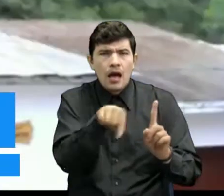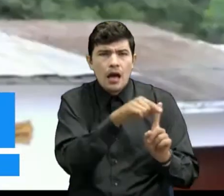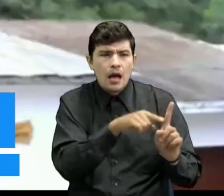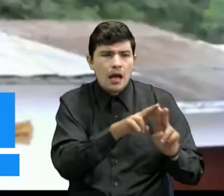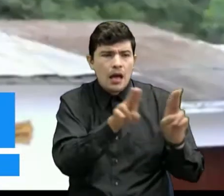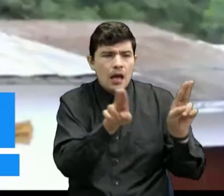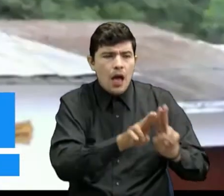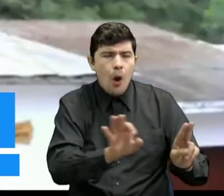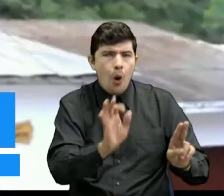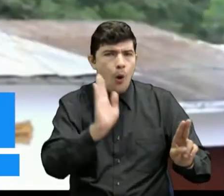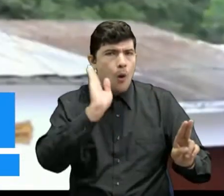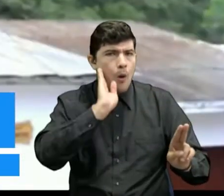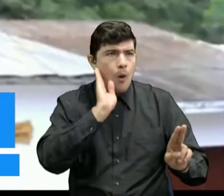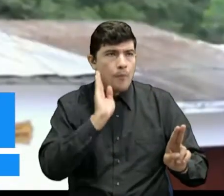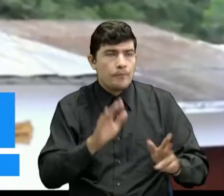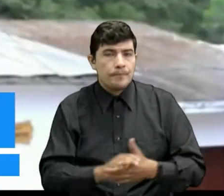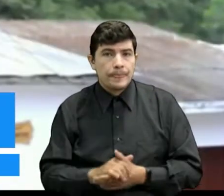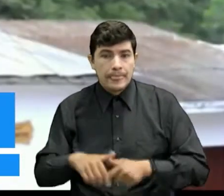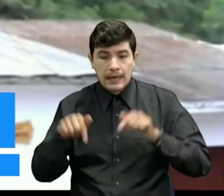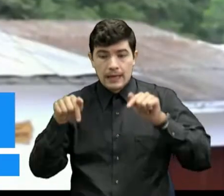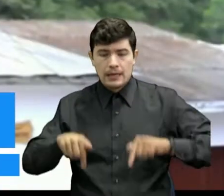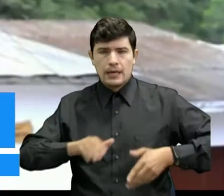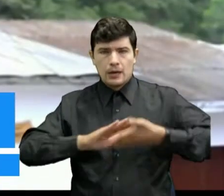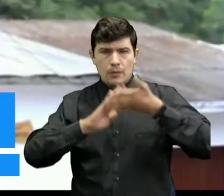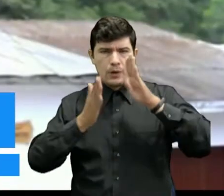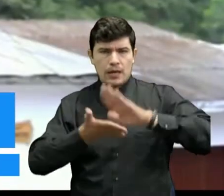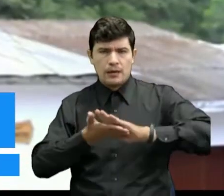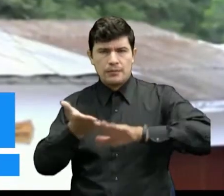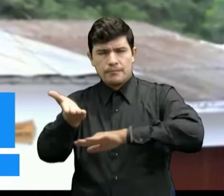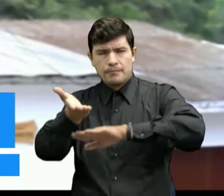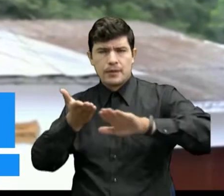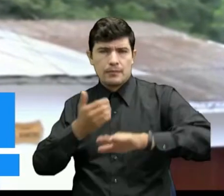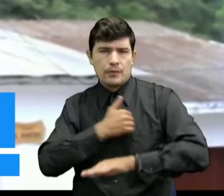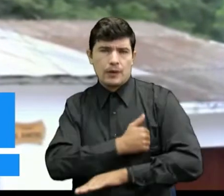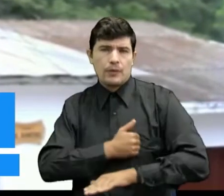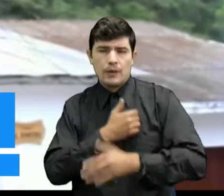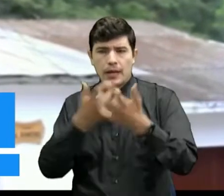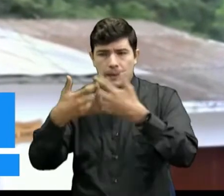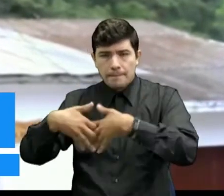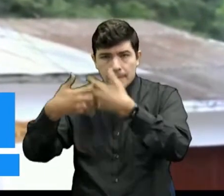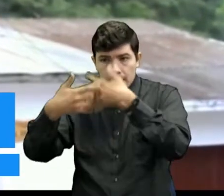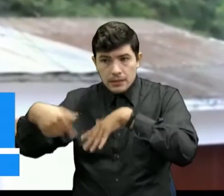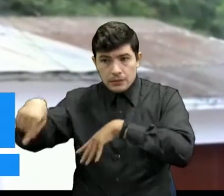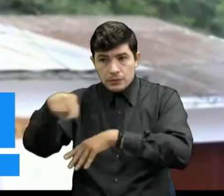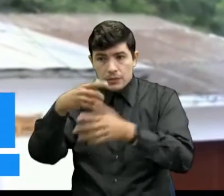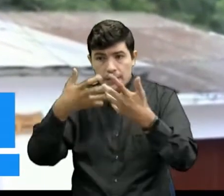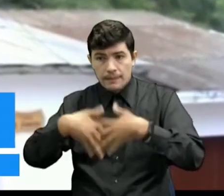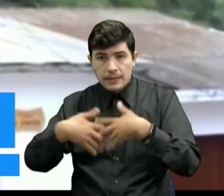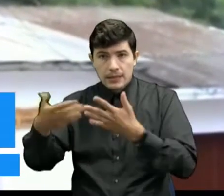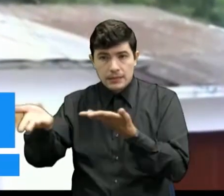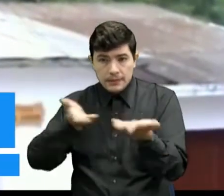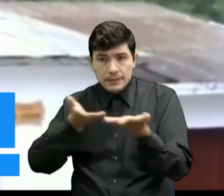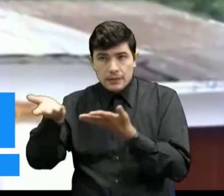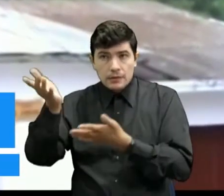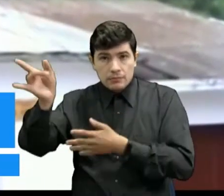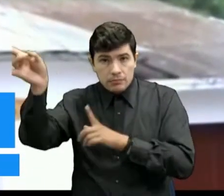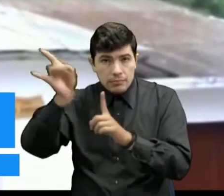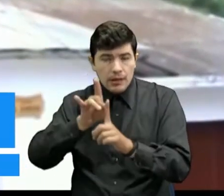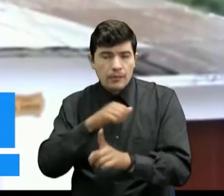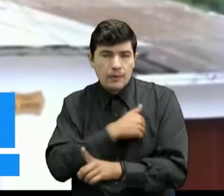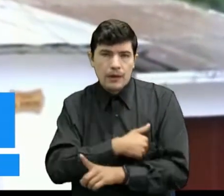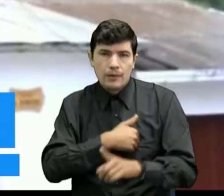La comunidad cachirense hace un llamado a todas las empresas prestadoras de telecomunicaciones para que por favor